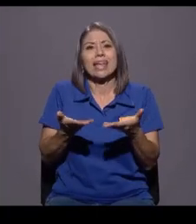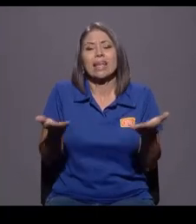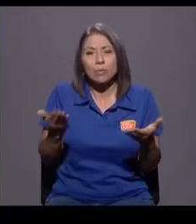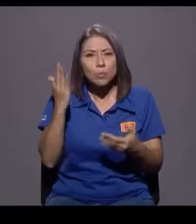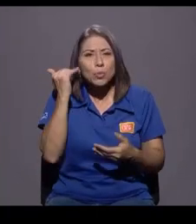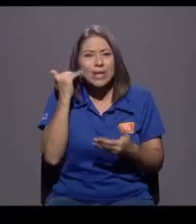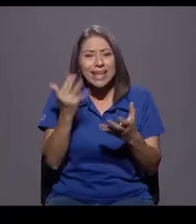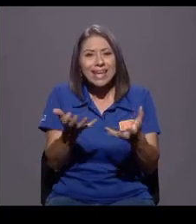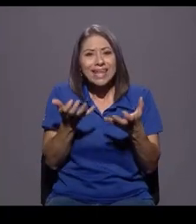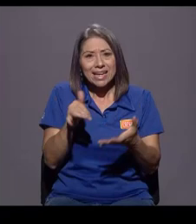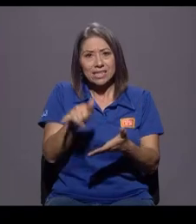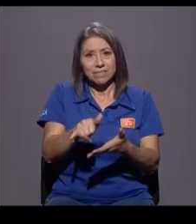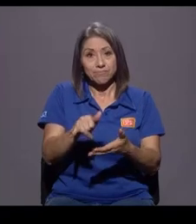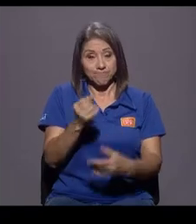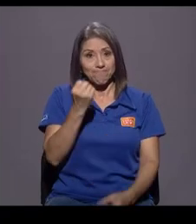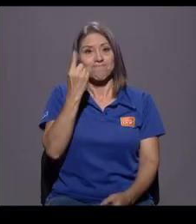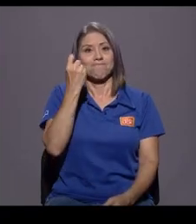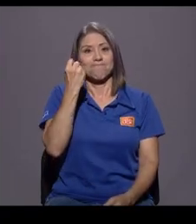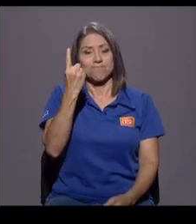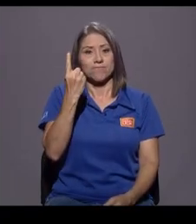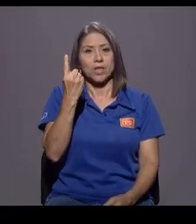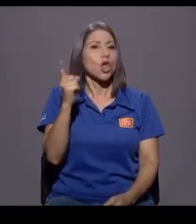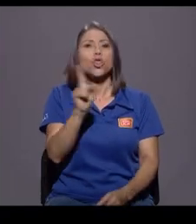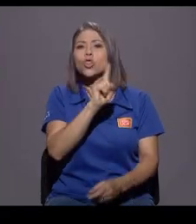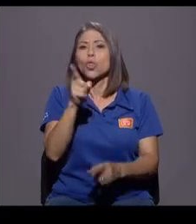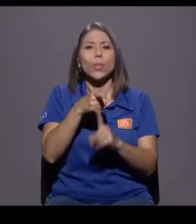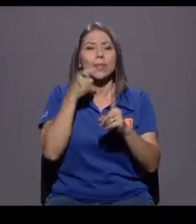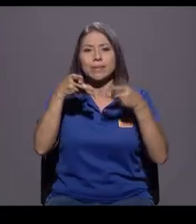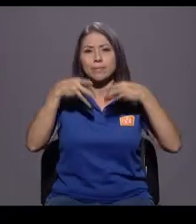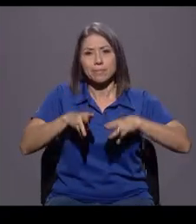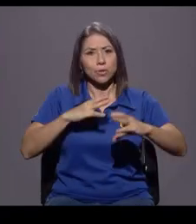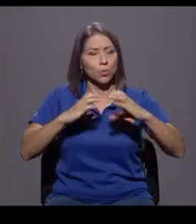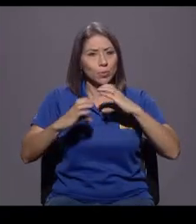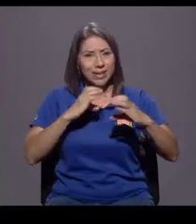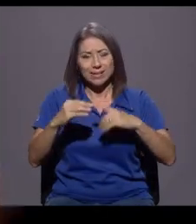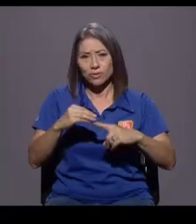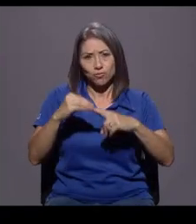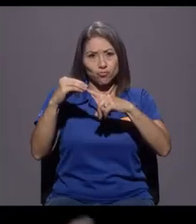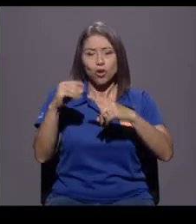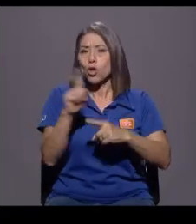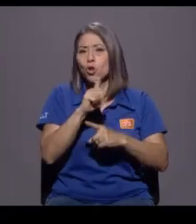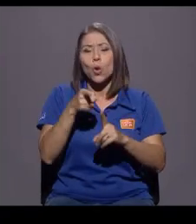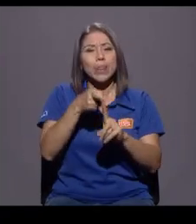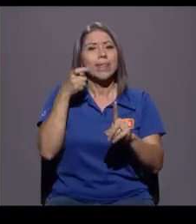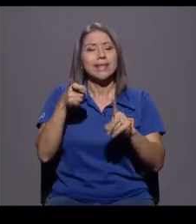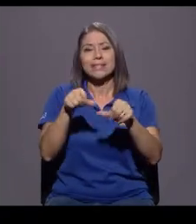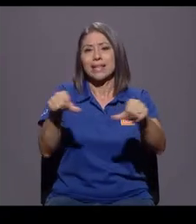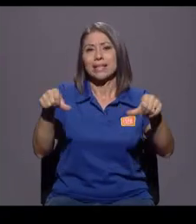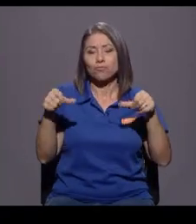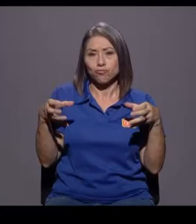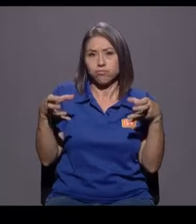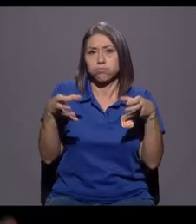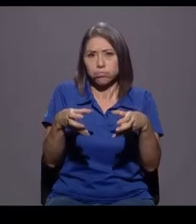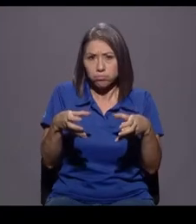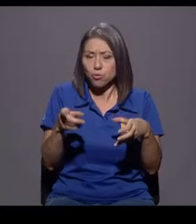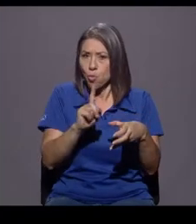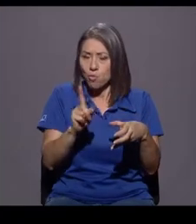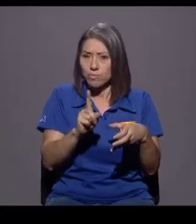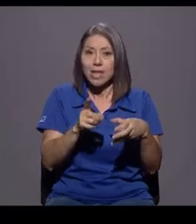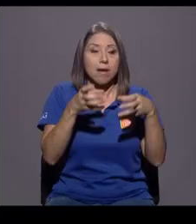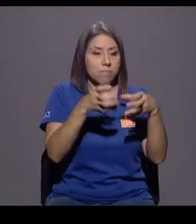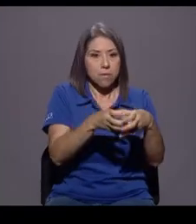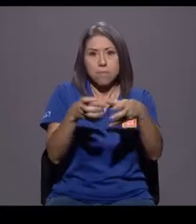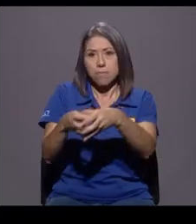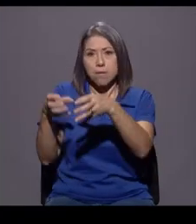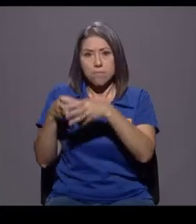Entenderlo desde ahí y otra vez, no desde un medio de comunicación particular, no desde un sector en particular, sino hablar con cada uno